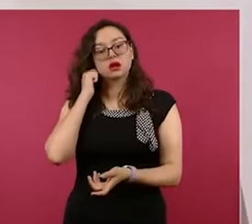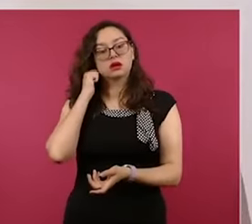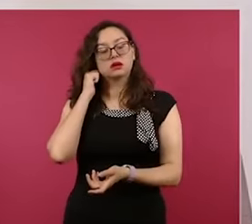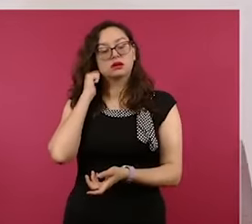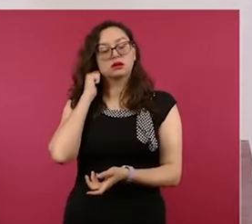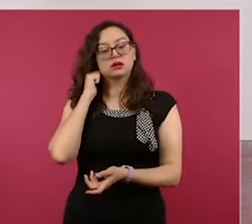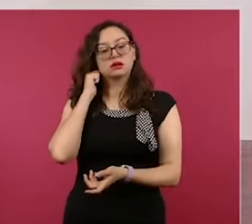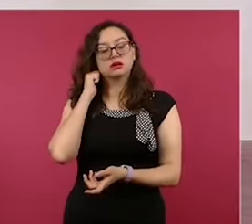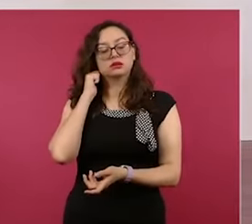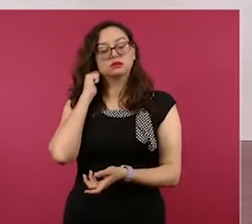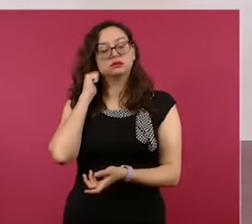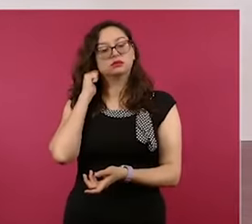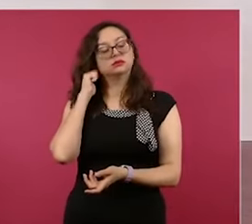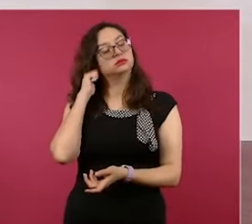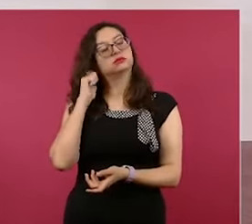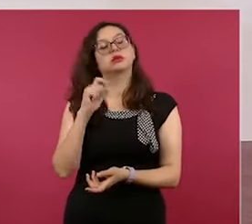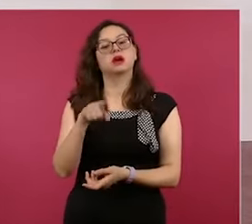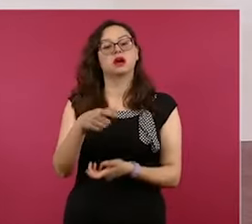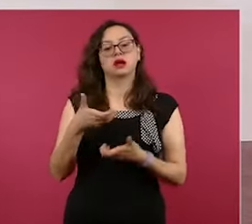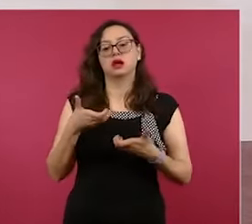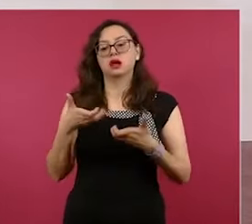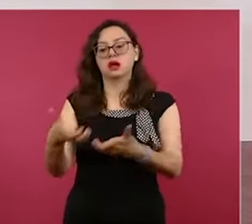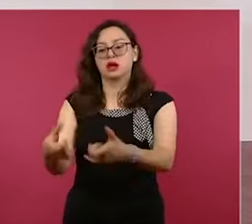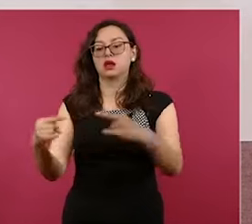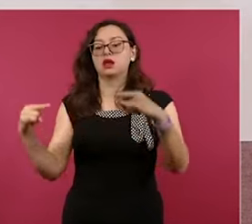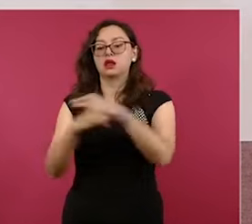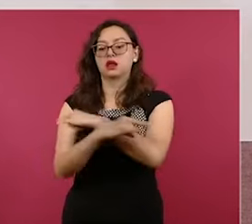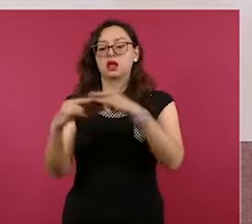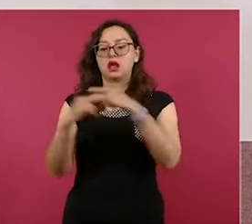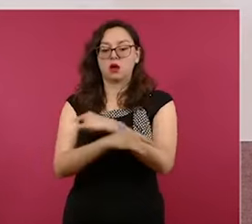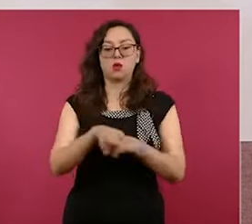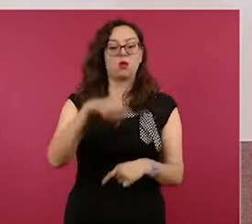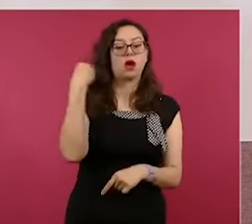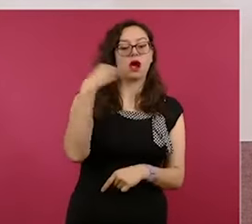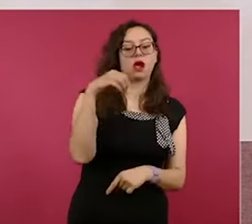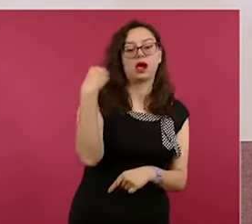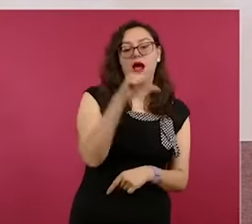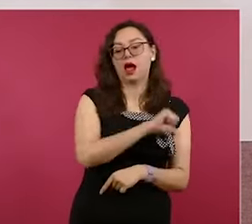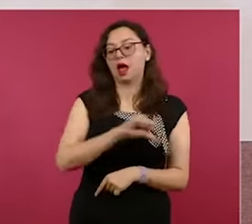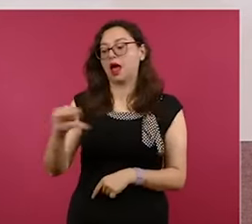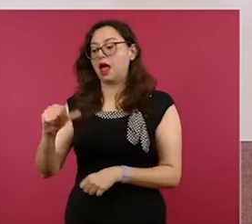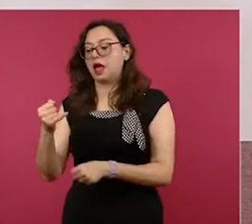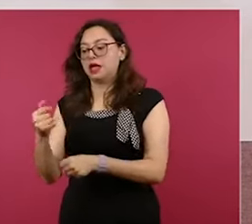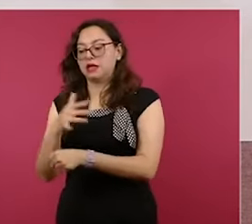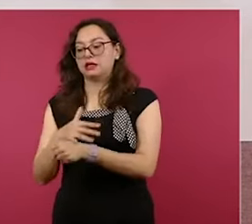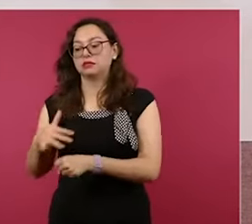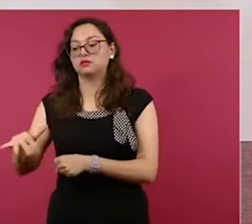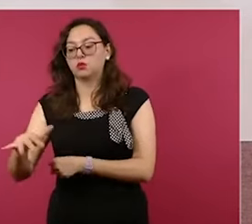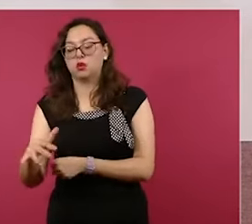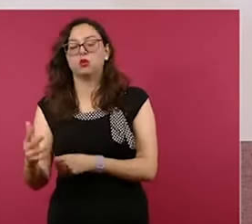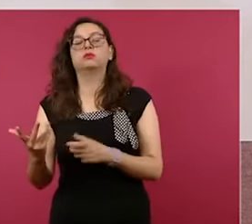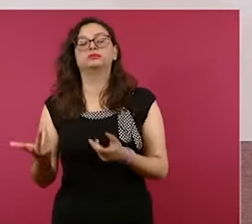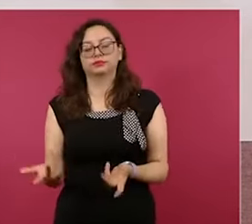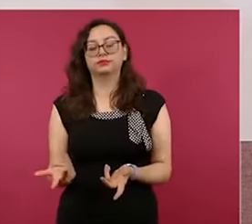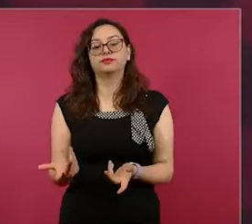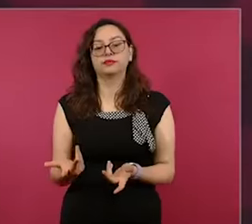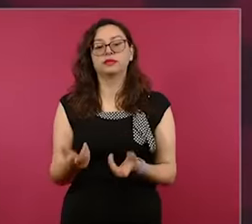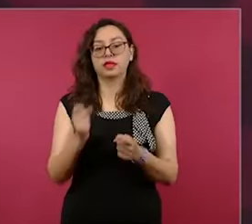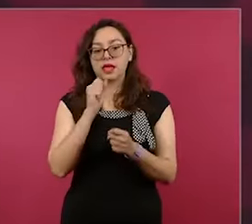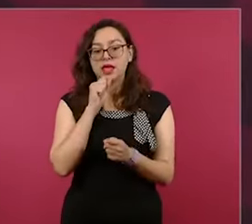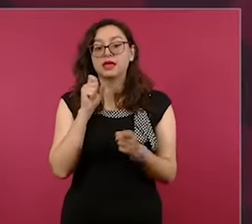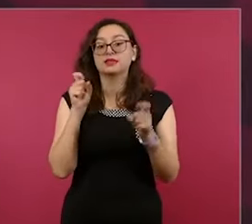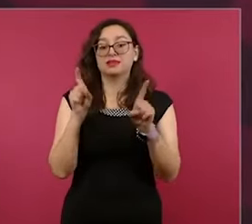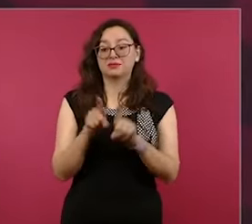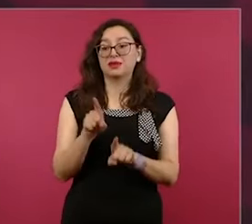Oaxaca a Lismo, vamos a supervisar una planta